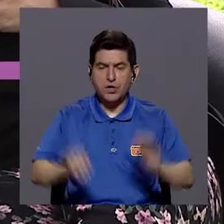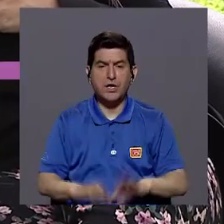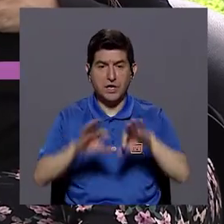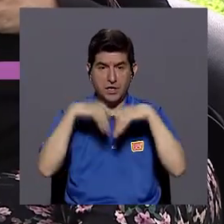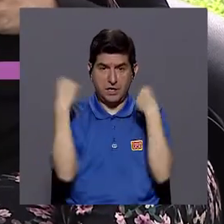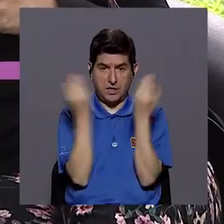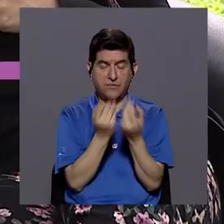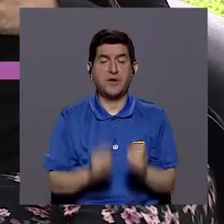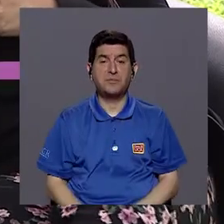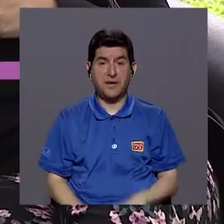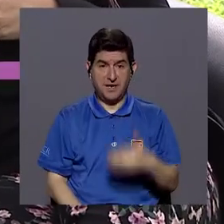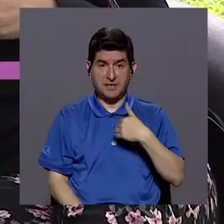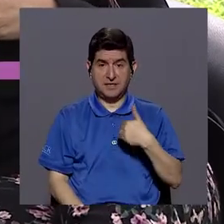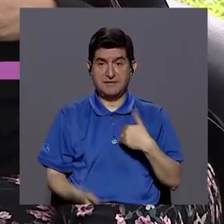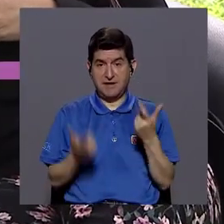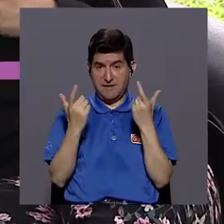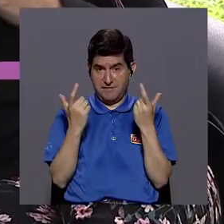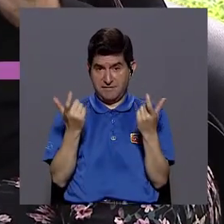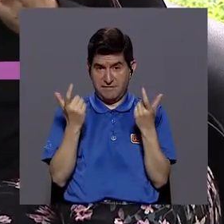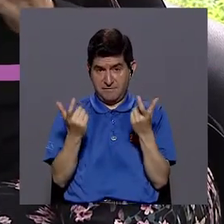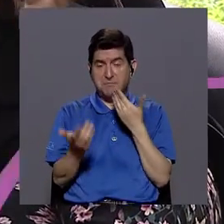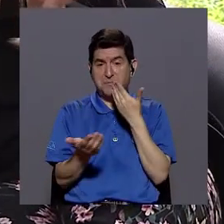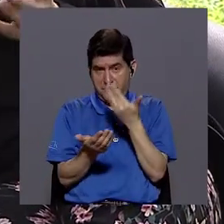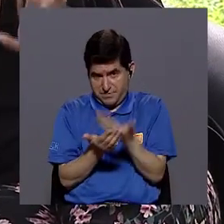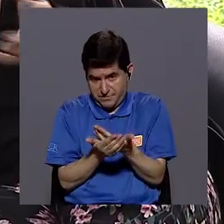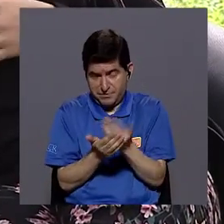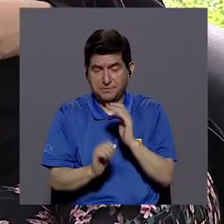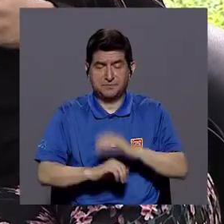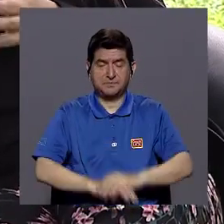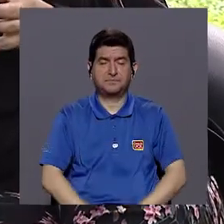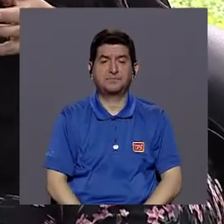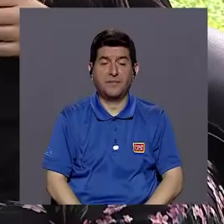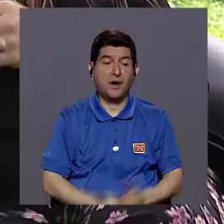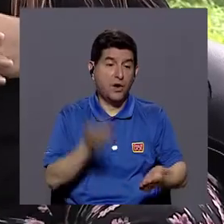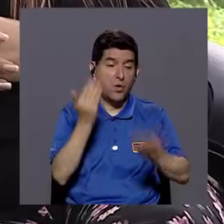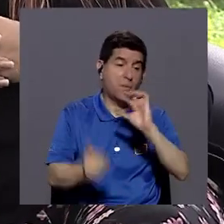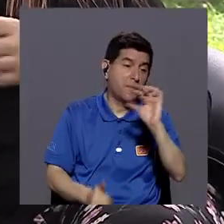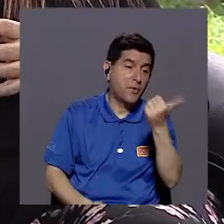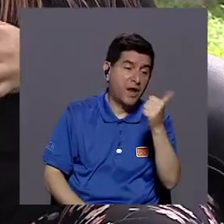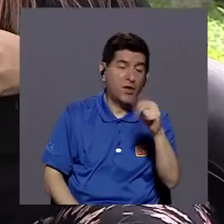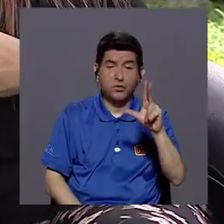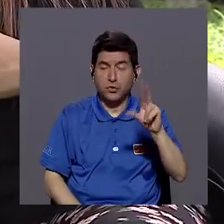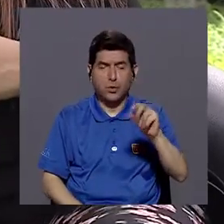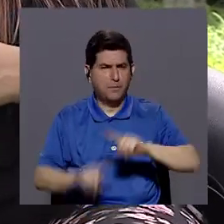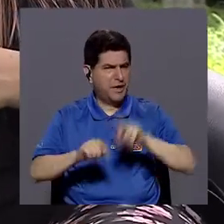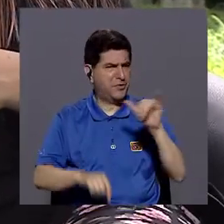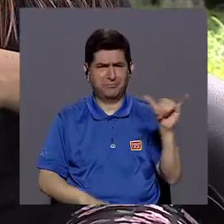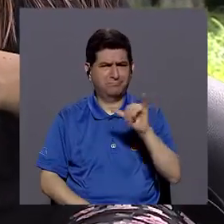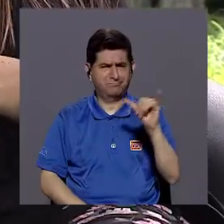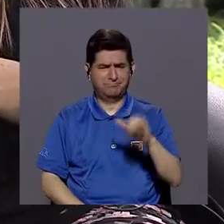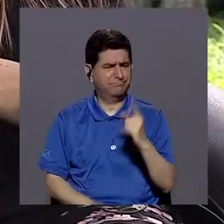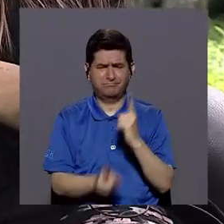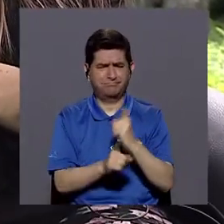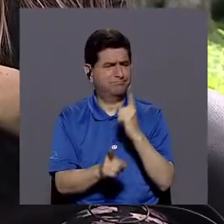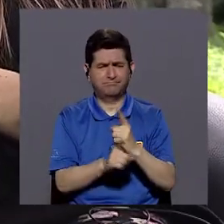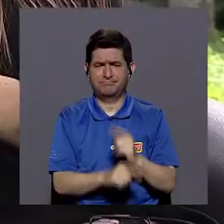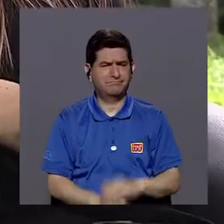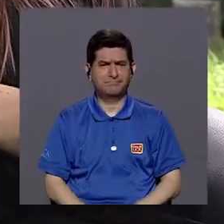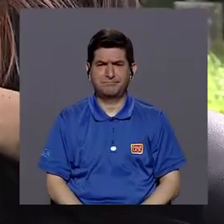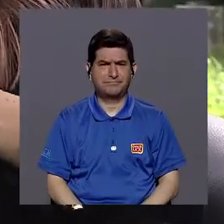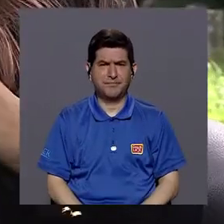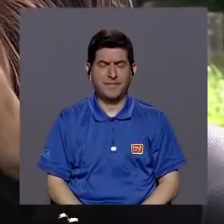familias que tienen posibilidades económicas buenas en comparación con otras, pero eso no es así, ¿verdad? Vemos que